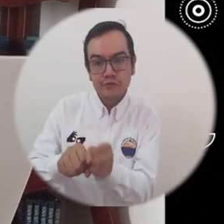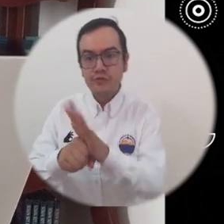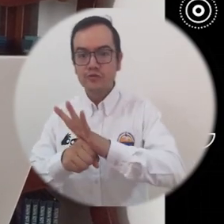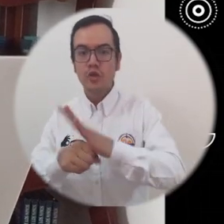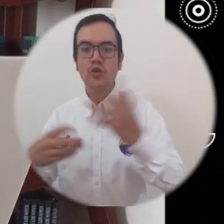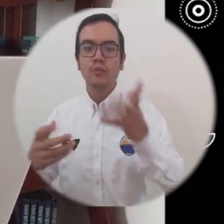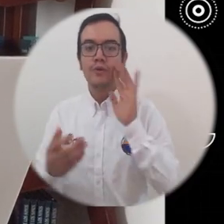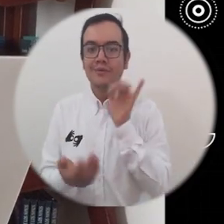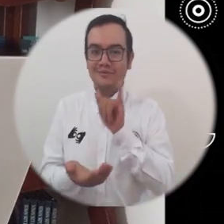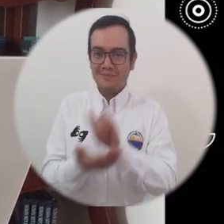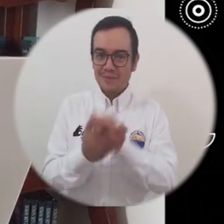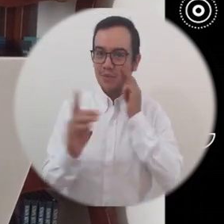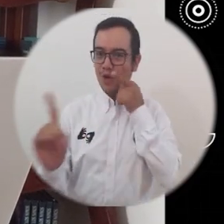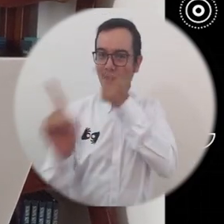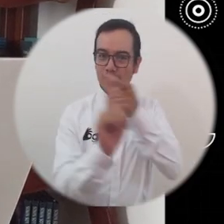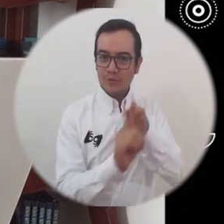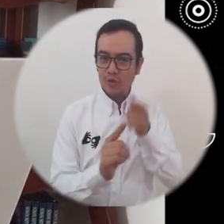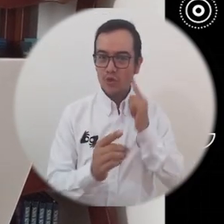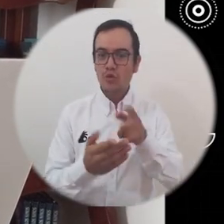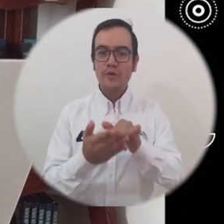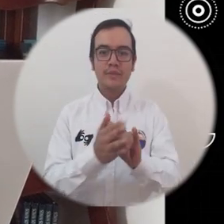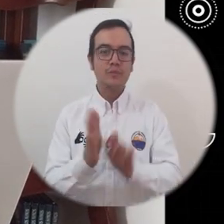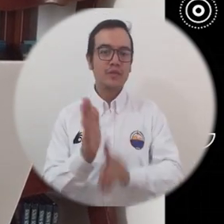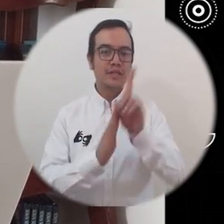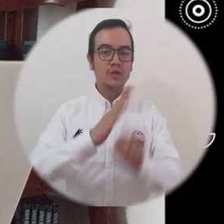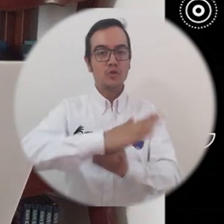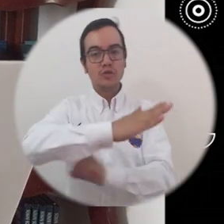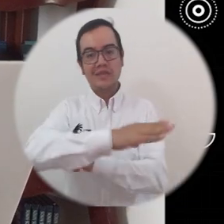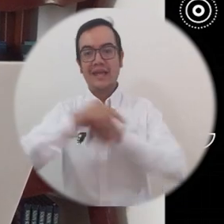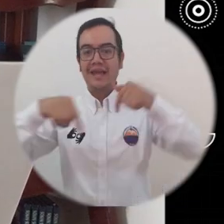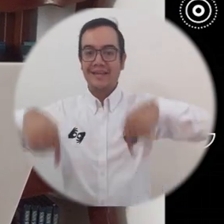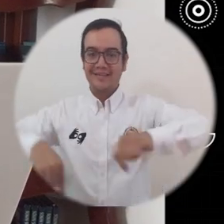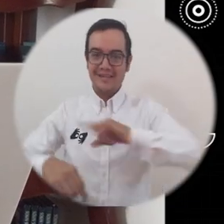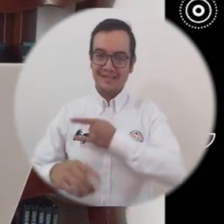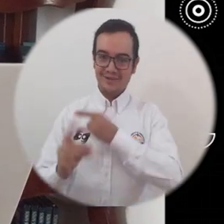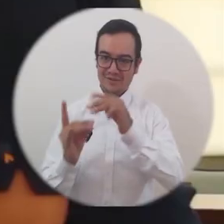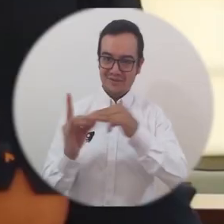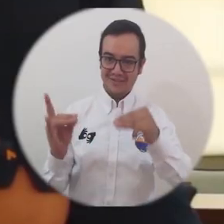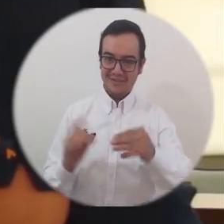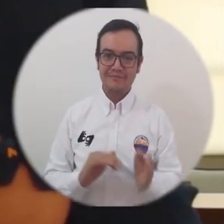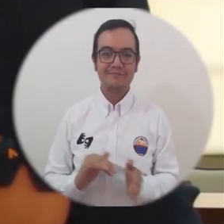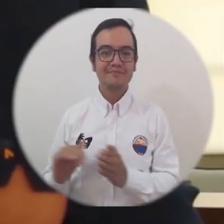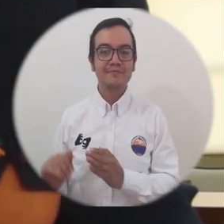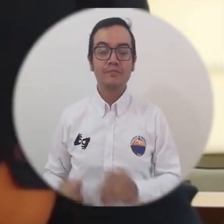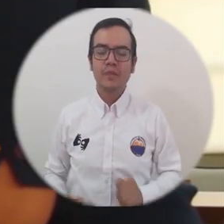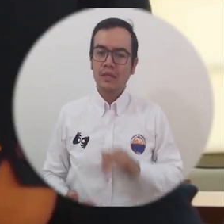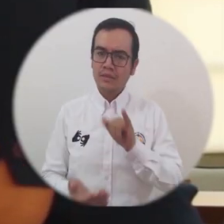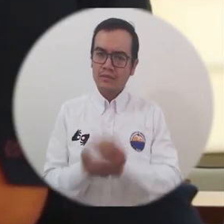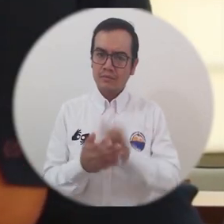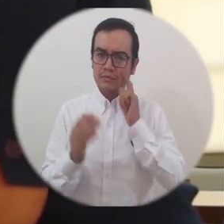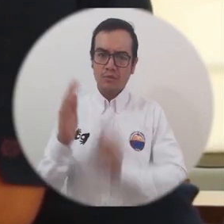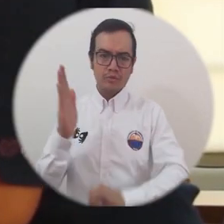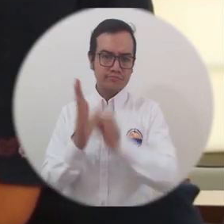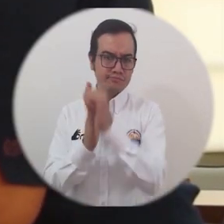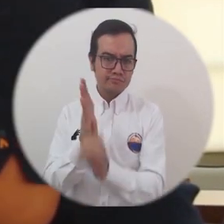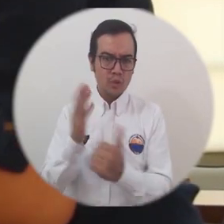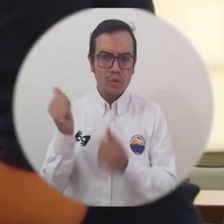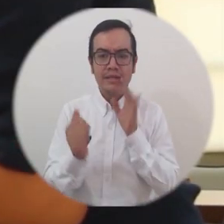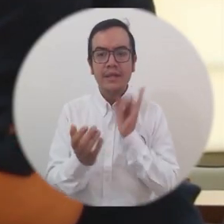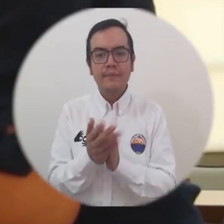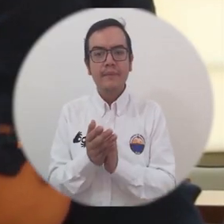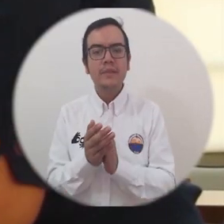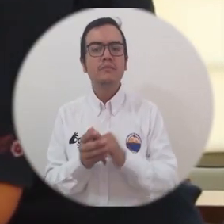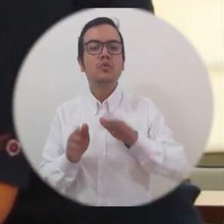coronavirus desde la cátedra de los objetivos de desarrollo sostenibles de nuestra alma mater con la creación del espacio denominado cátedra de los